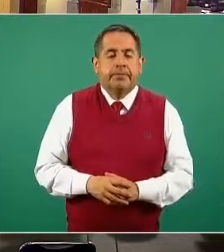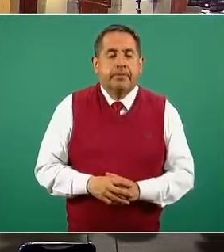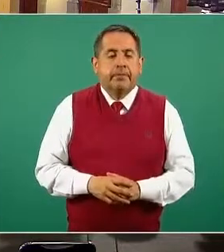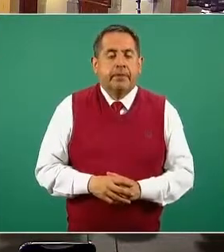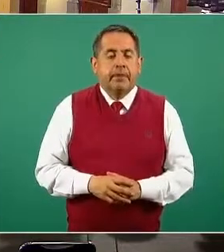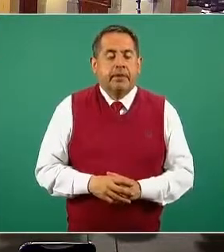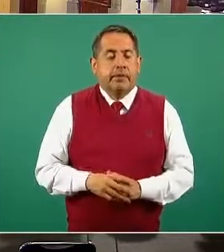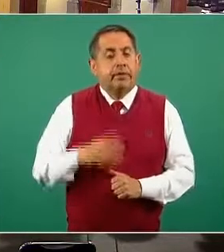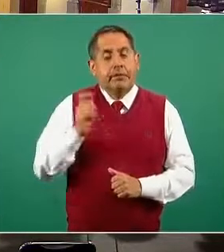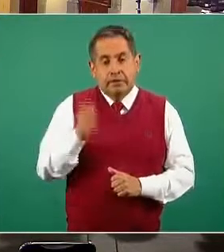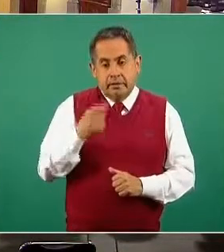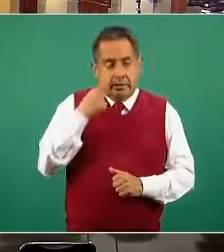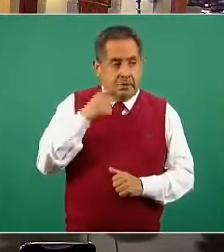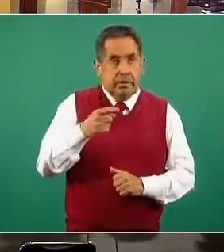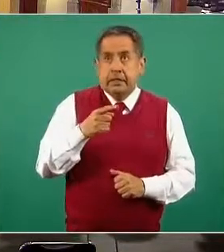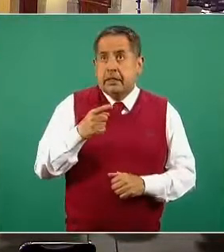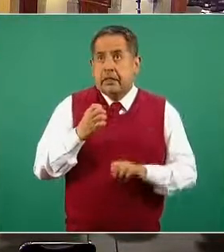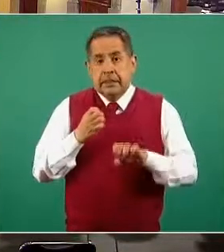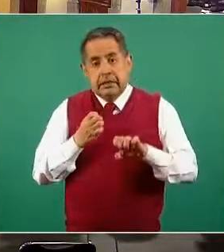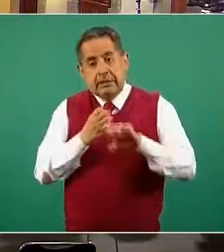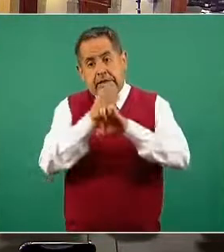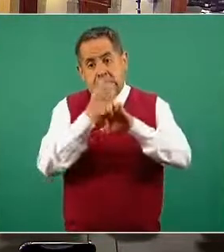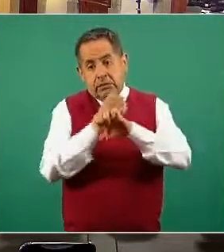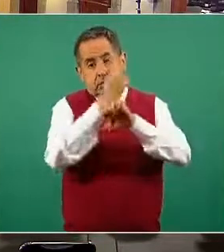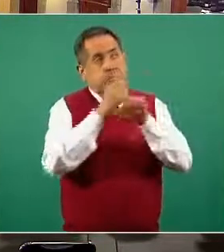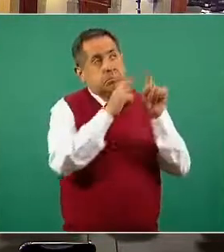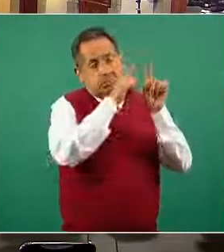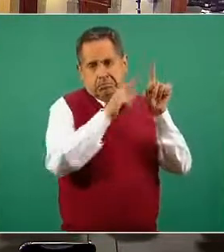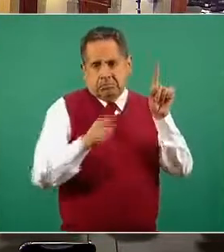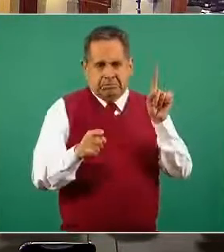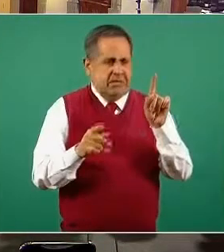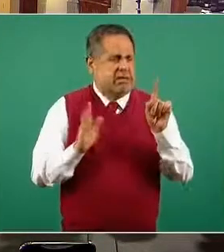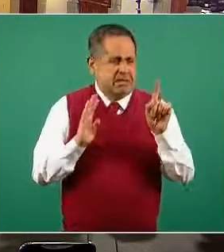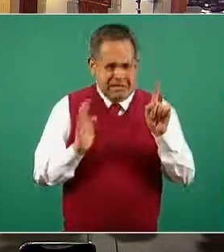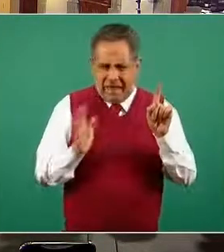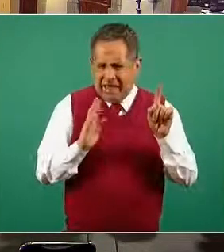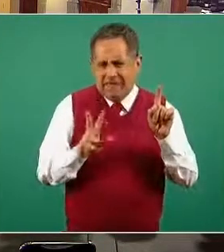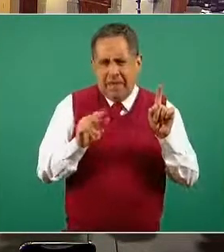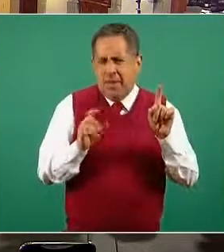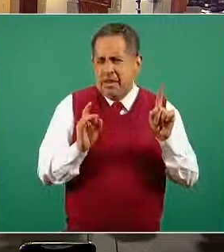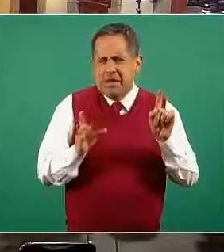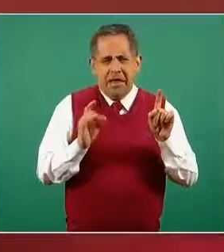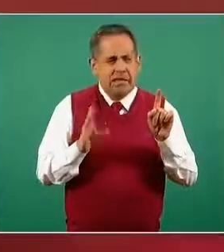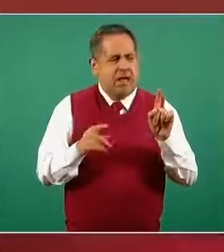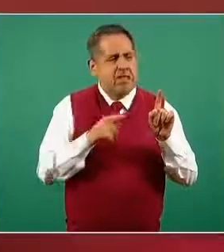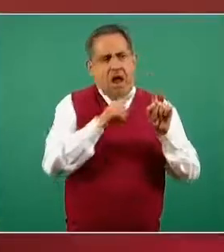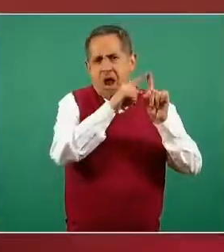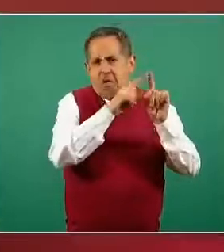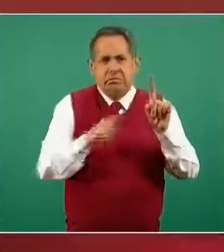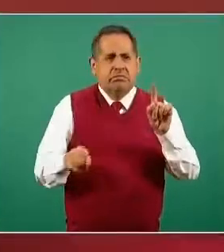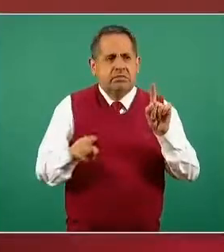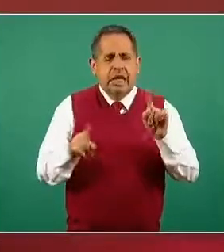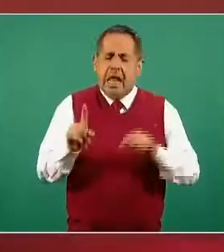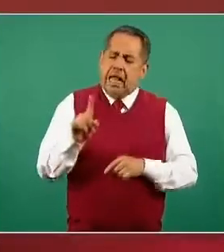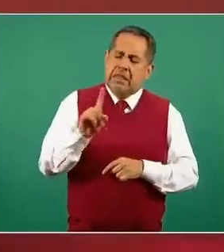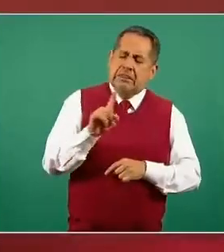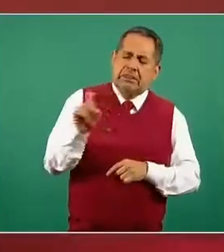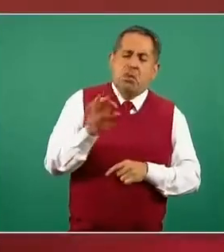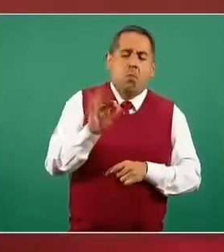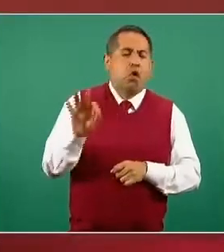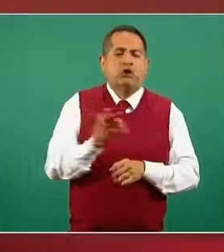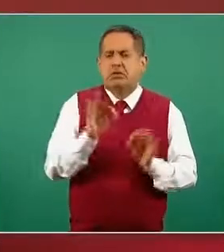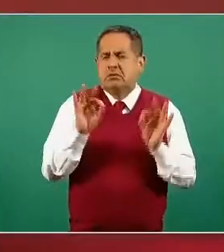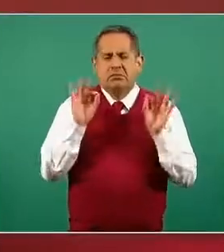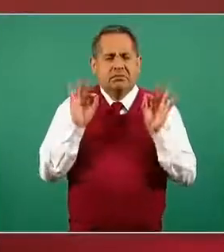En las entidades federativas, prácticamente todas están ya con 100% y esto